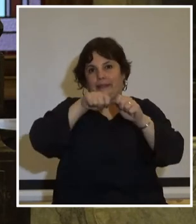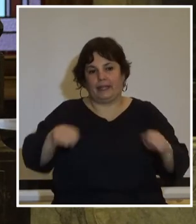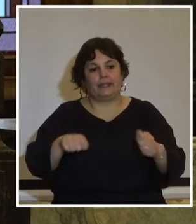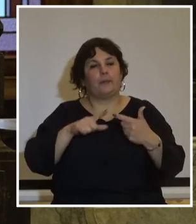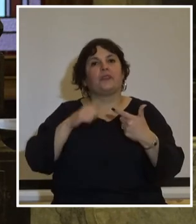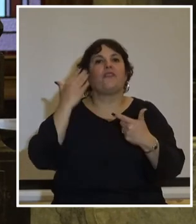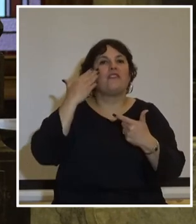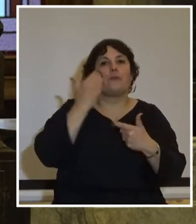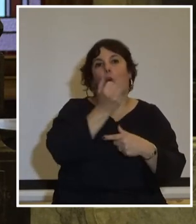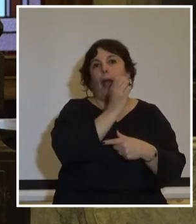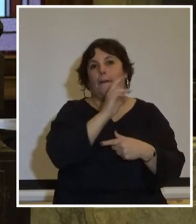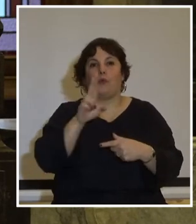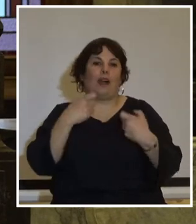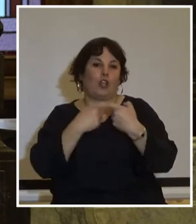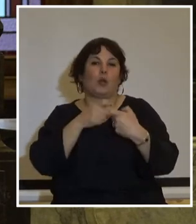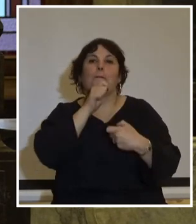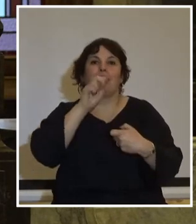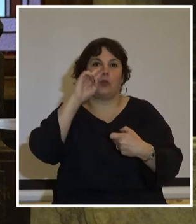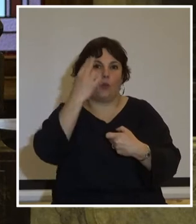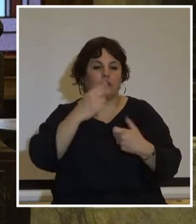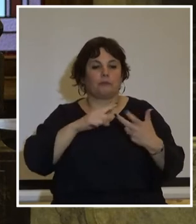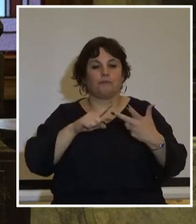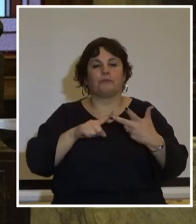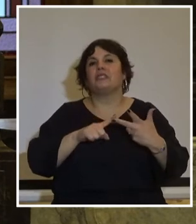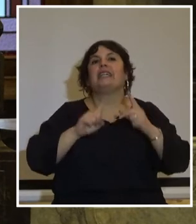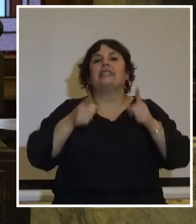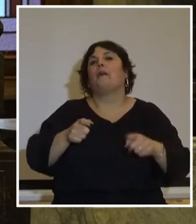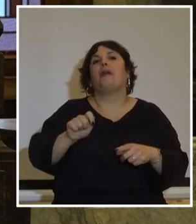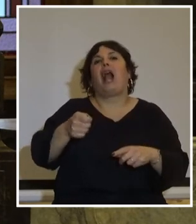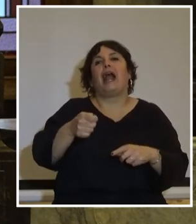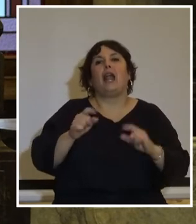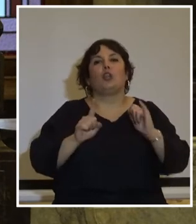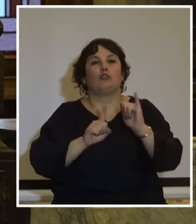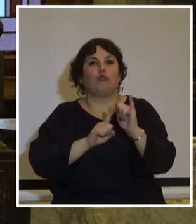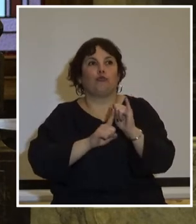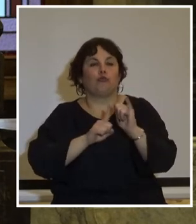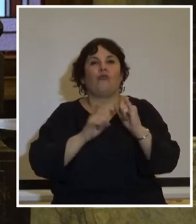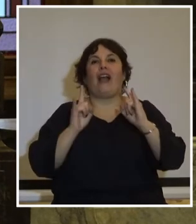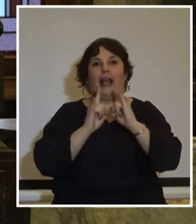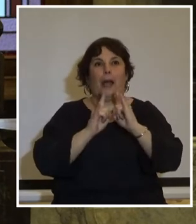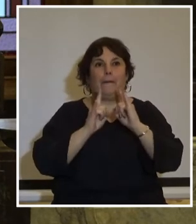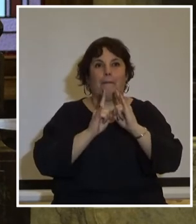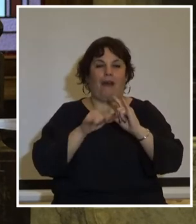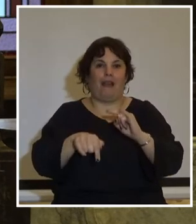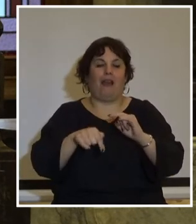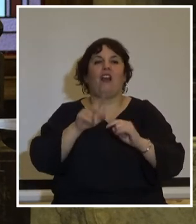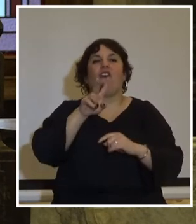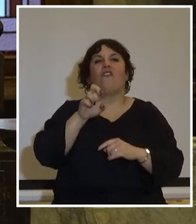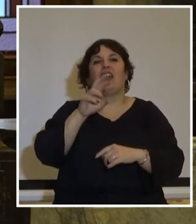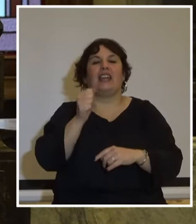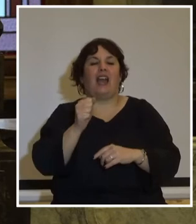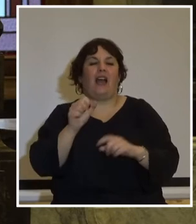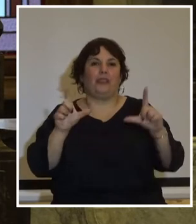Facebook de APU, de la Asociación de la Prensa Uruguaya y el canal de YouTube de la Cámara de Representantes Vera TV.